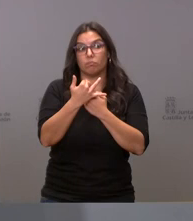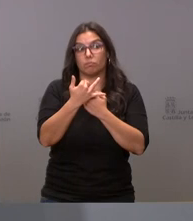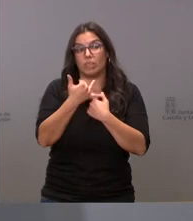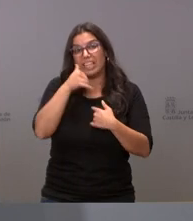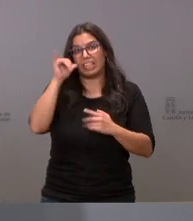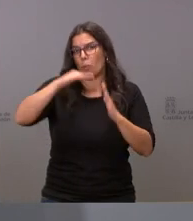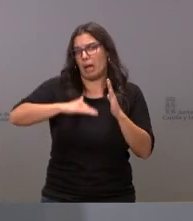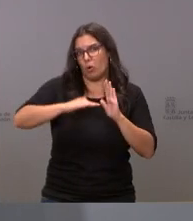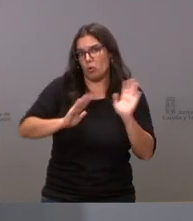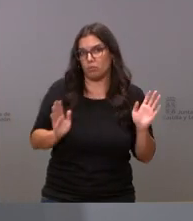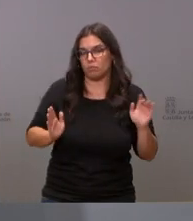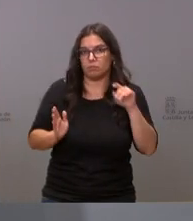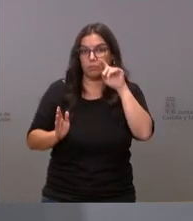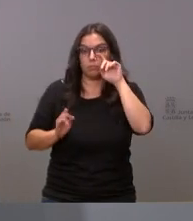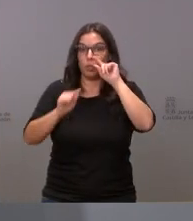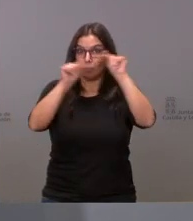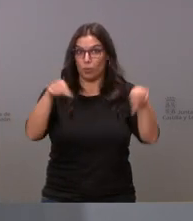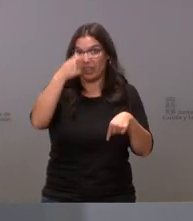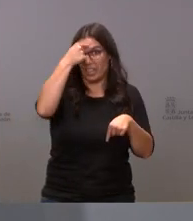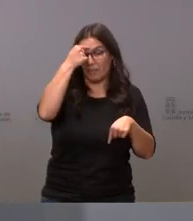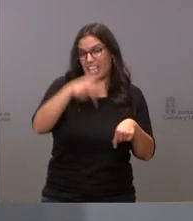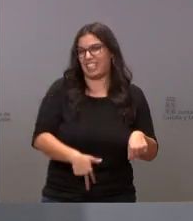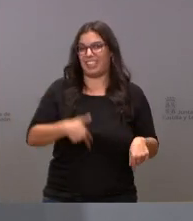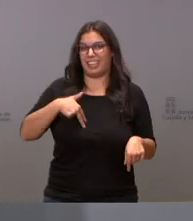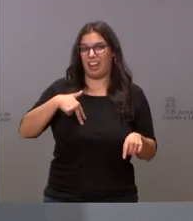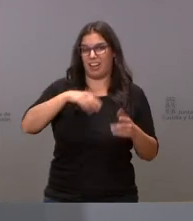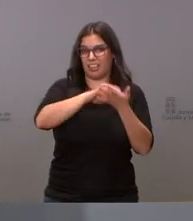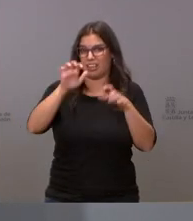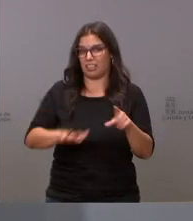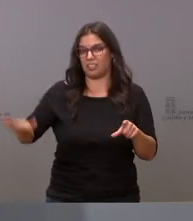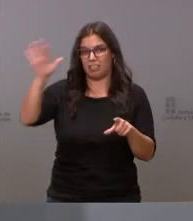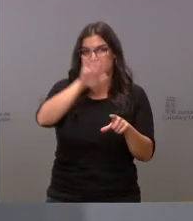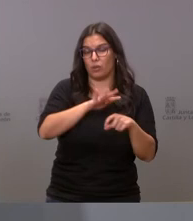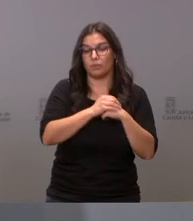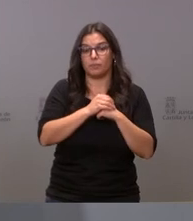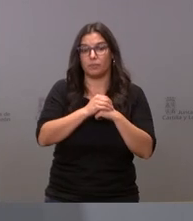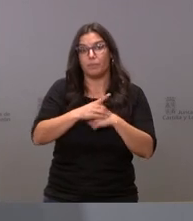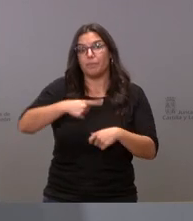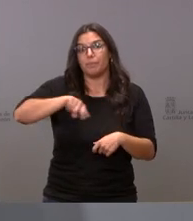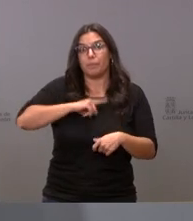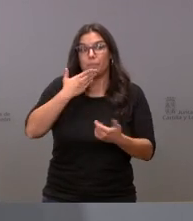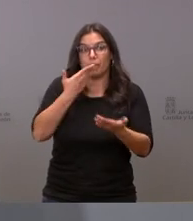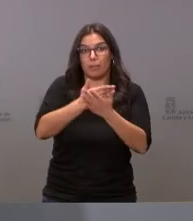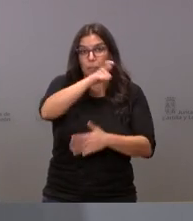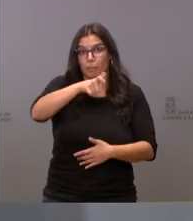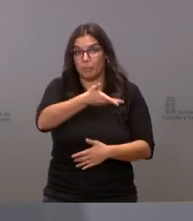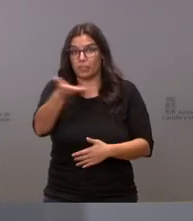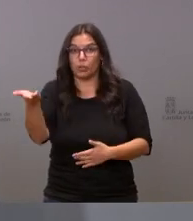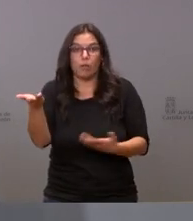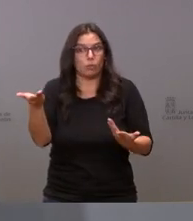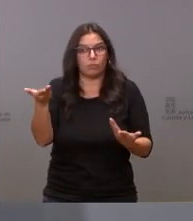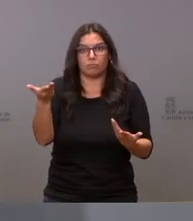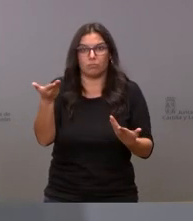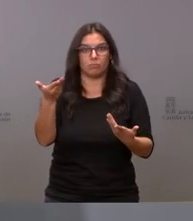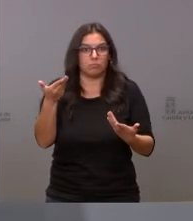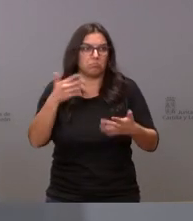riesgo bajo en la provincia de Ávila y en el conjunto de la comunidad y lo que le pedimos a la gente es que mantenga una actividad